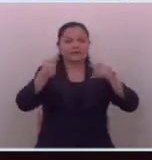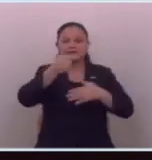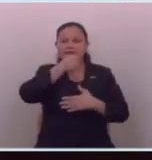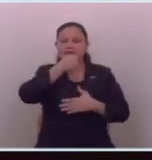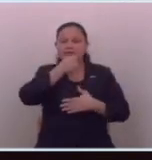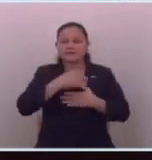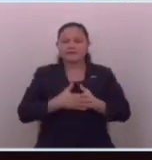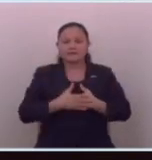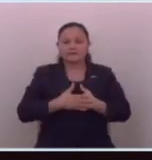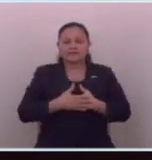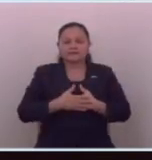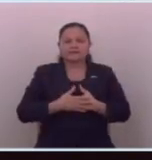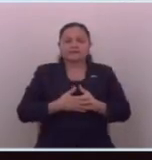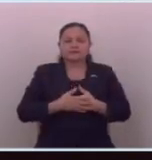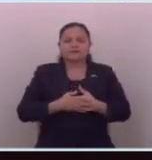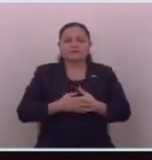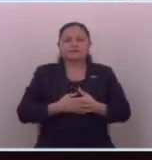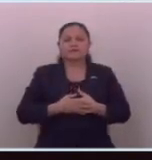prensa